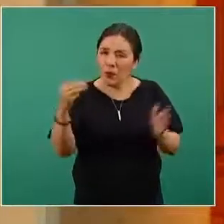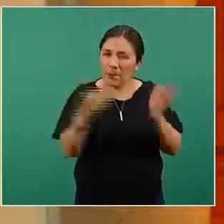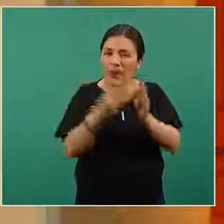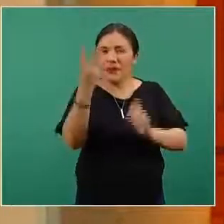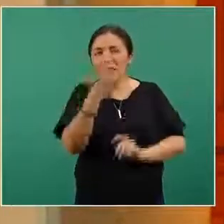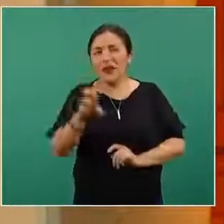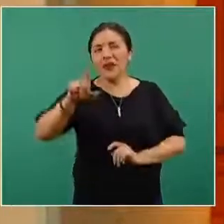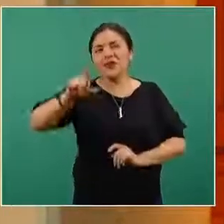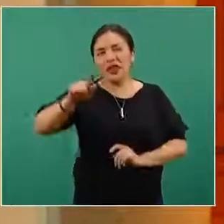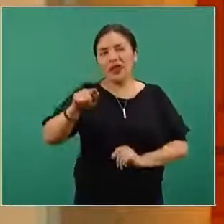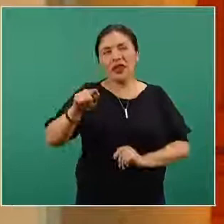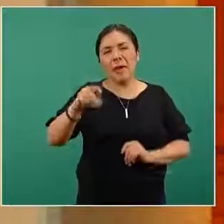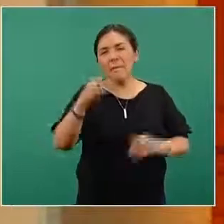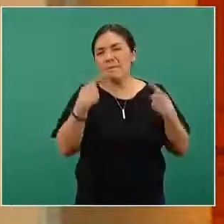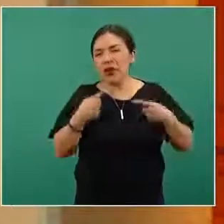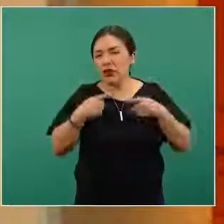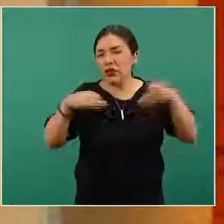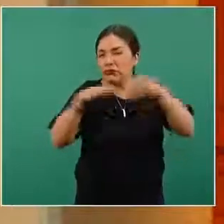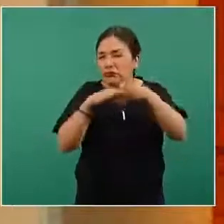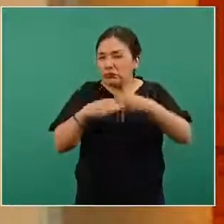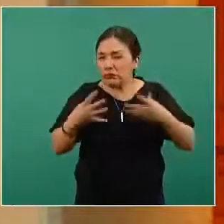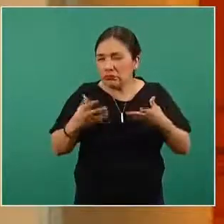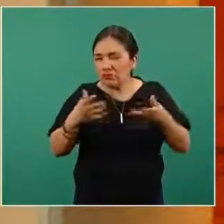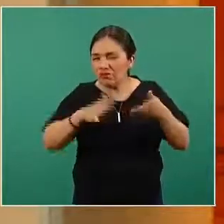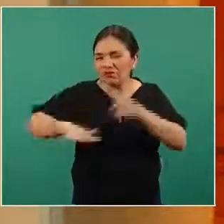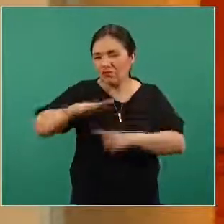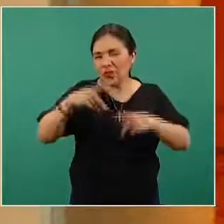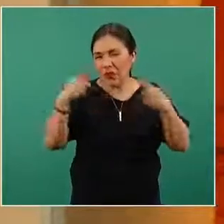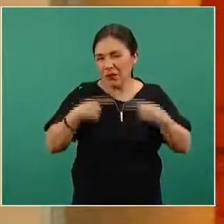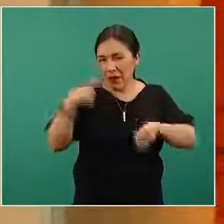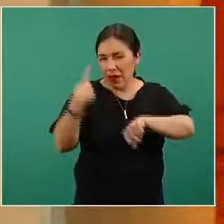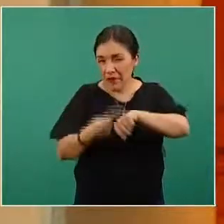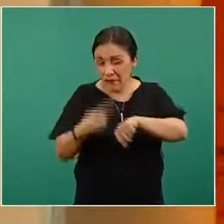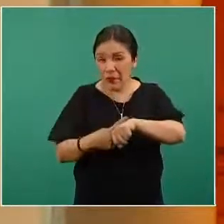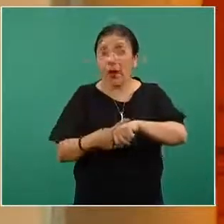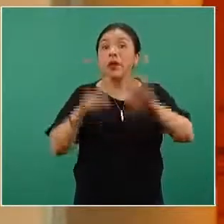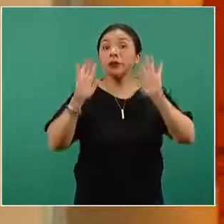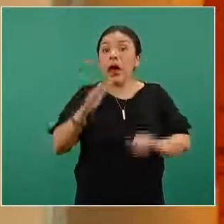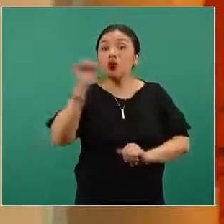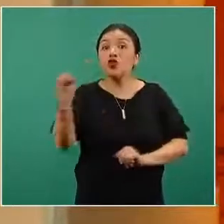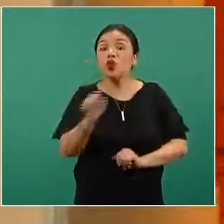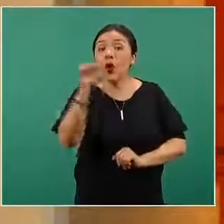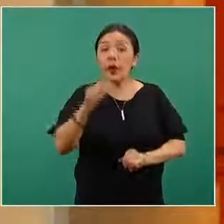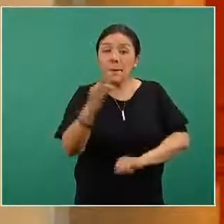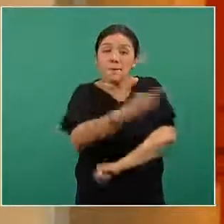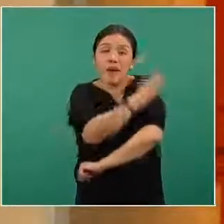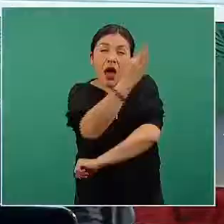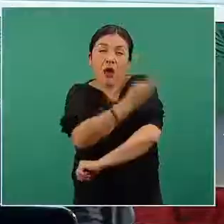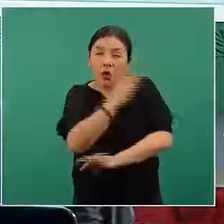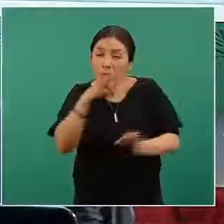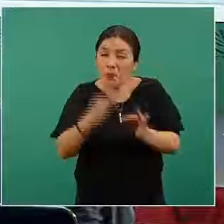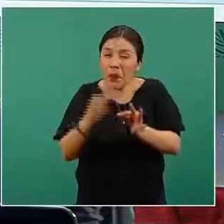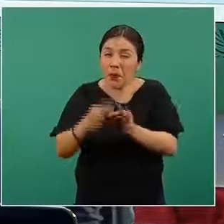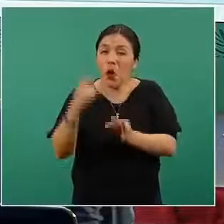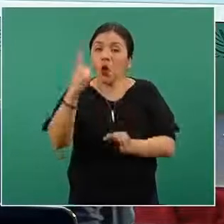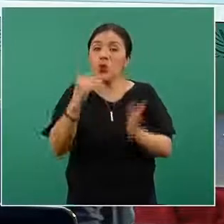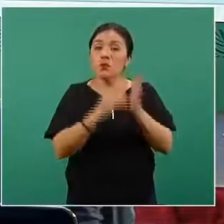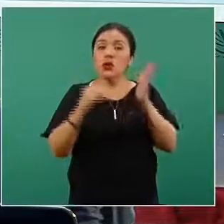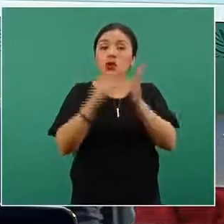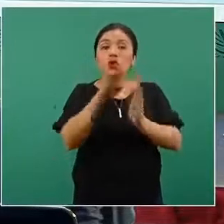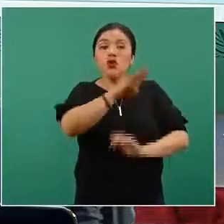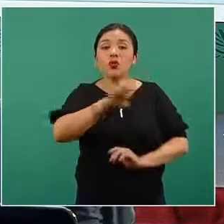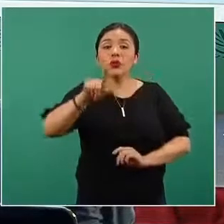activos estimados y afortunadamente se han completado ya un millón novecientas setenta y seis mil